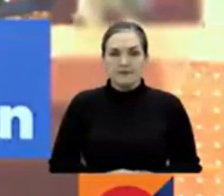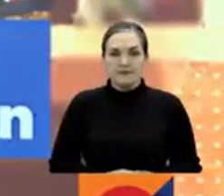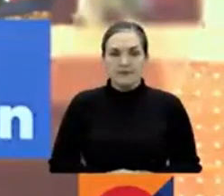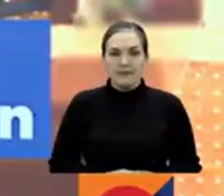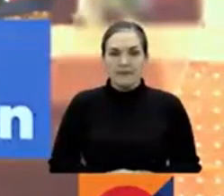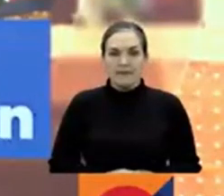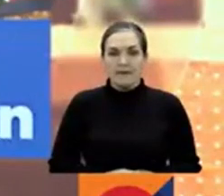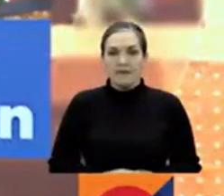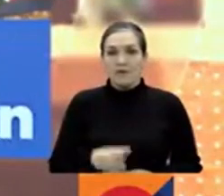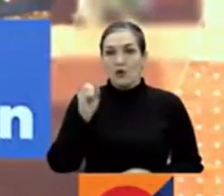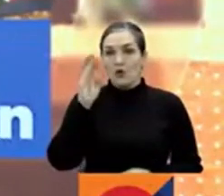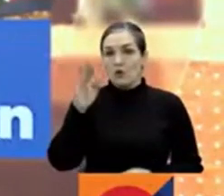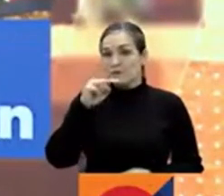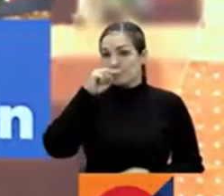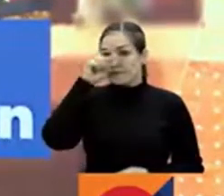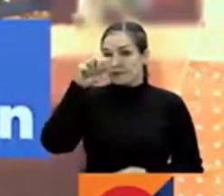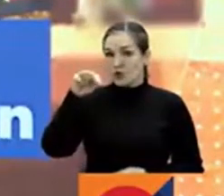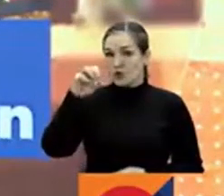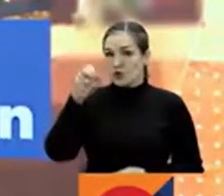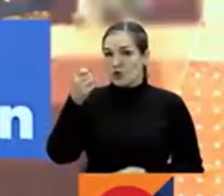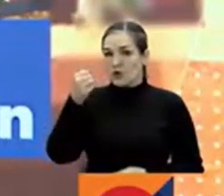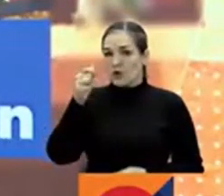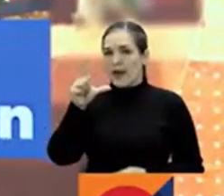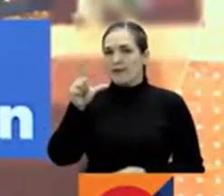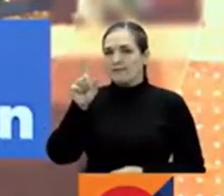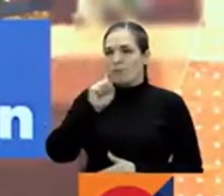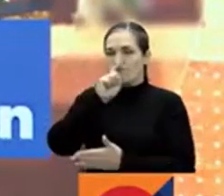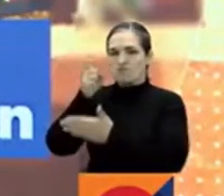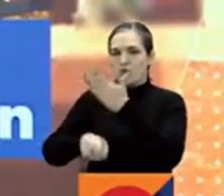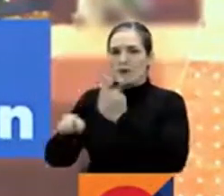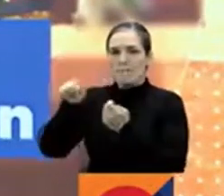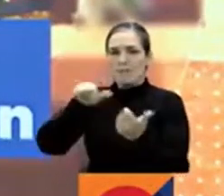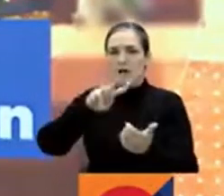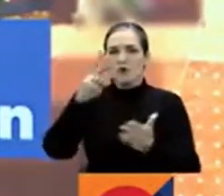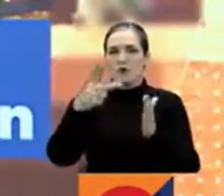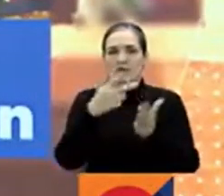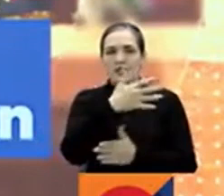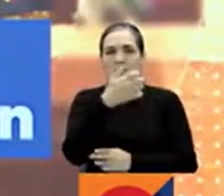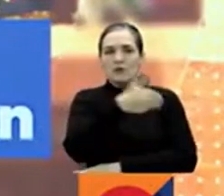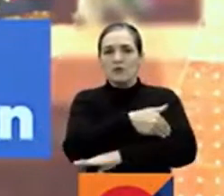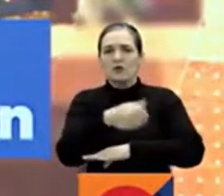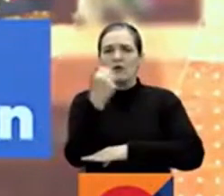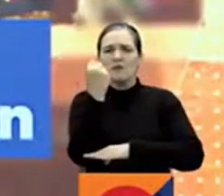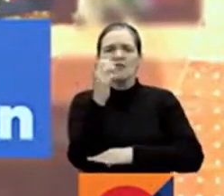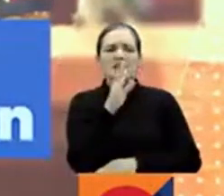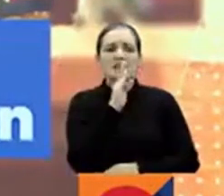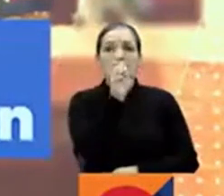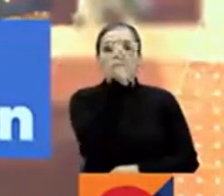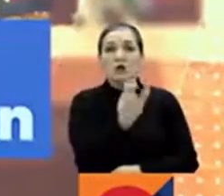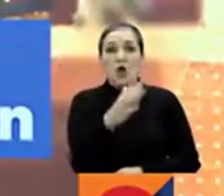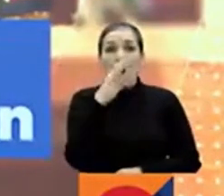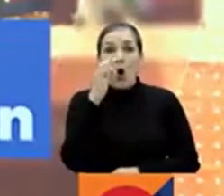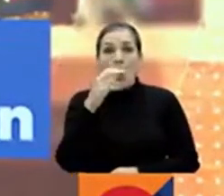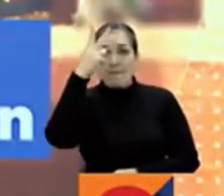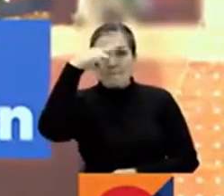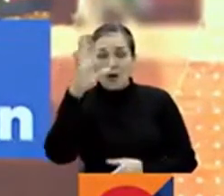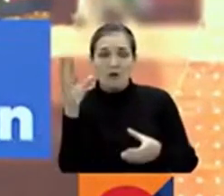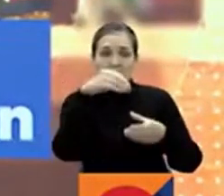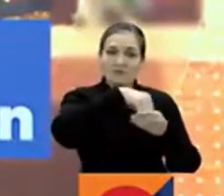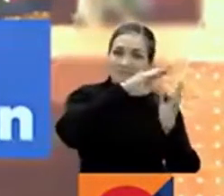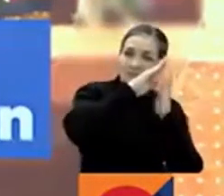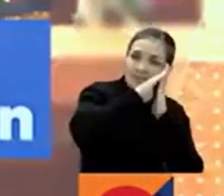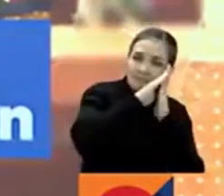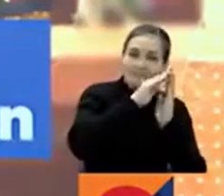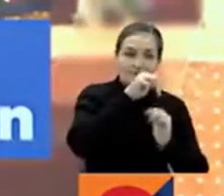El Club El Nogal deberá pagarle cerca de 2.500 millones de pesos a la familia del ciudadano mexicano Luis Fernando Campos Gianelli,